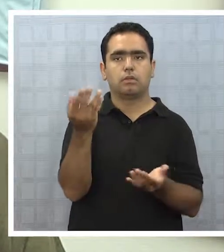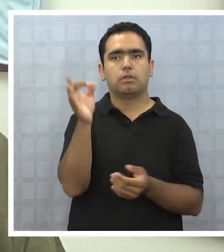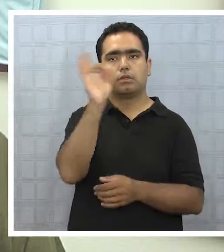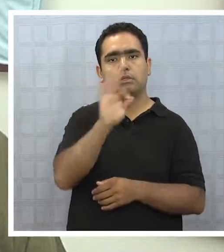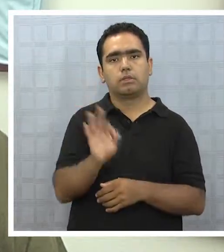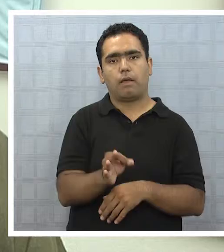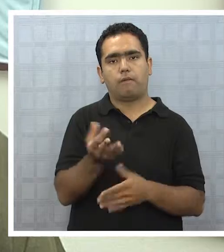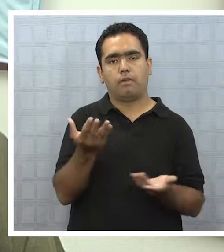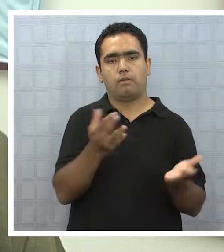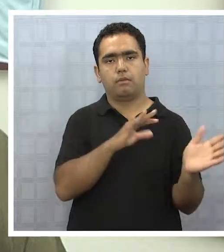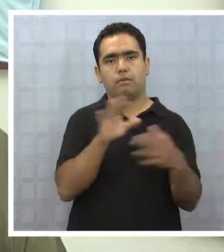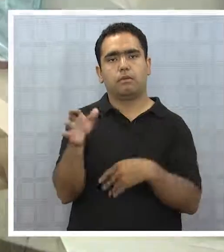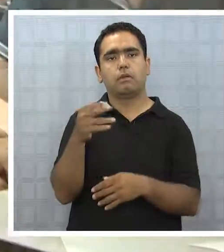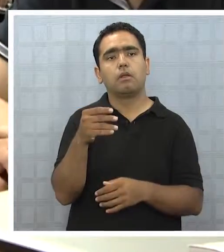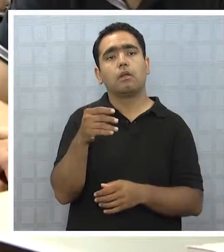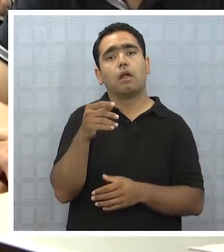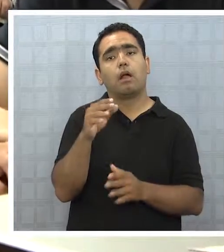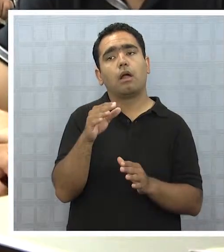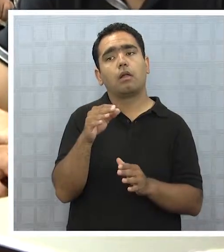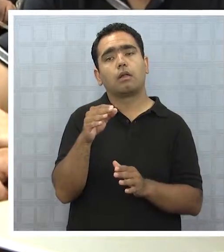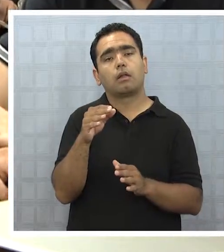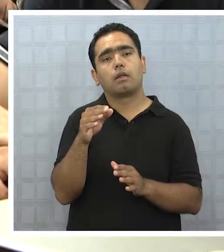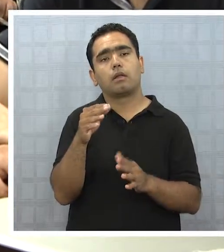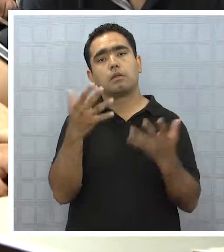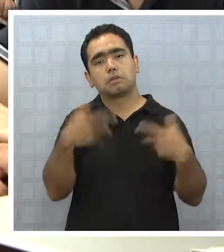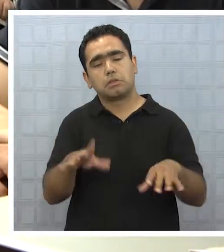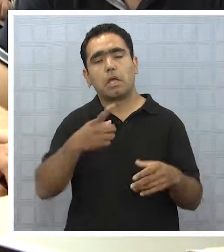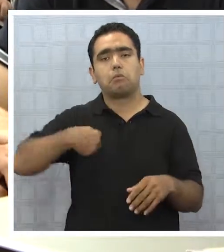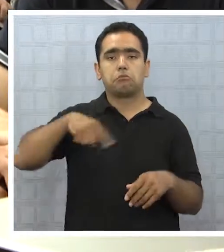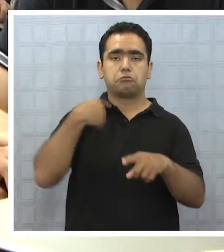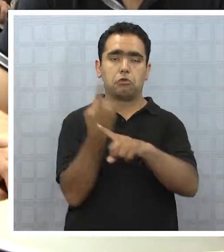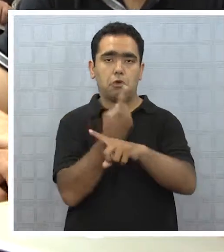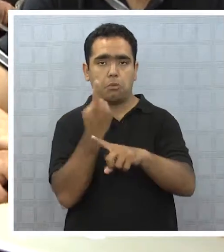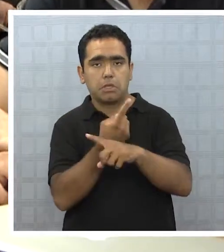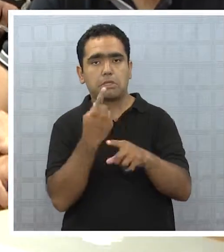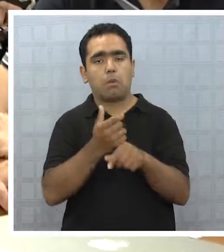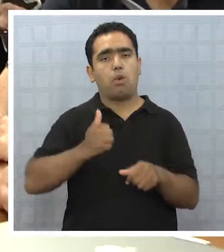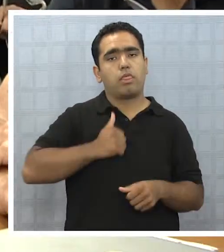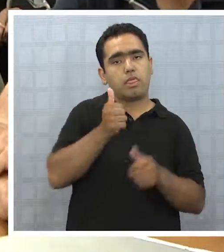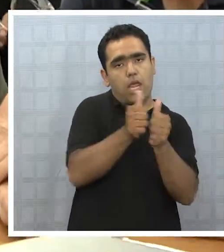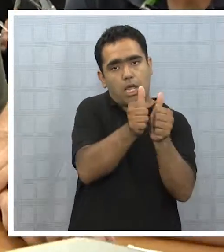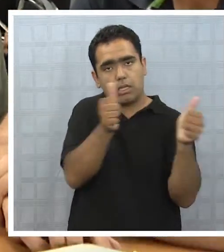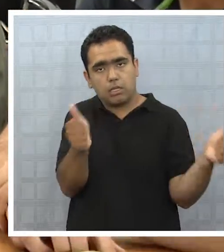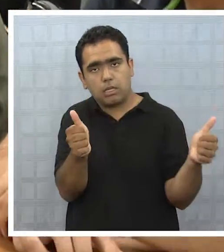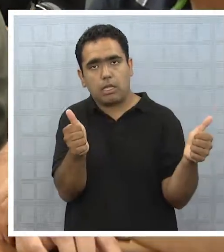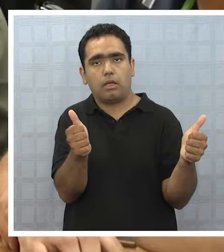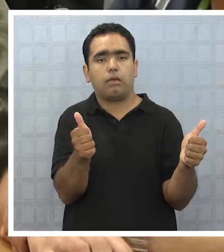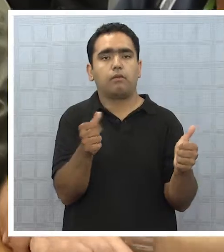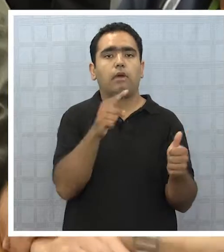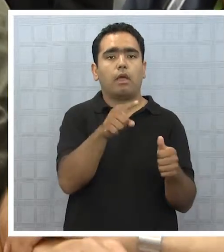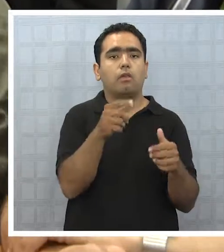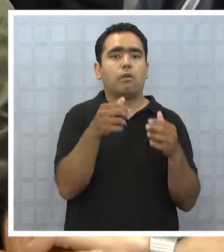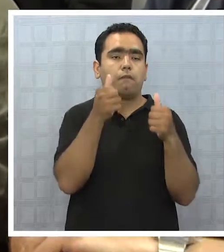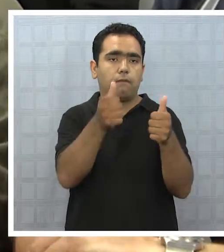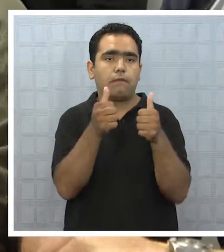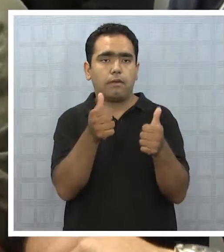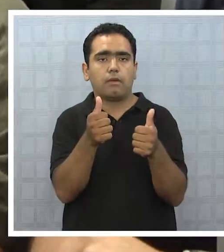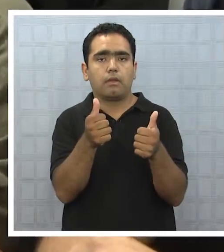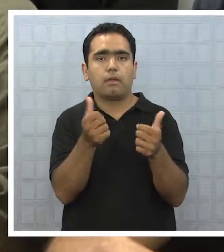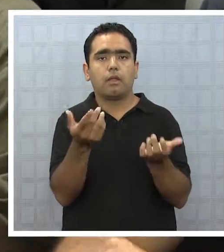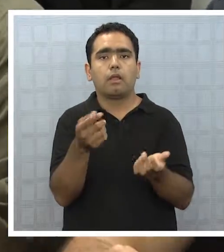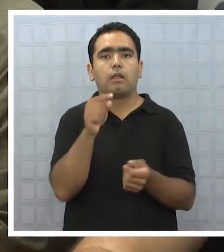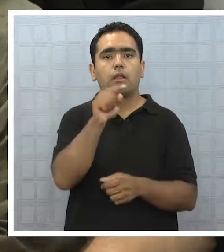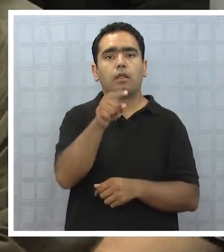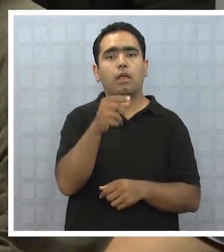sábado. Así es que por lo menos hablamos con la directiva y ellos quedaron muy conformes.